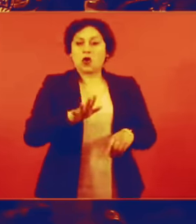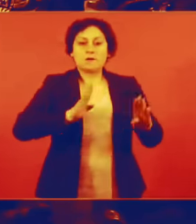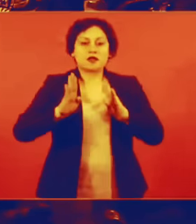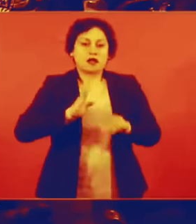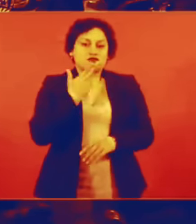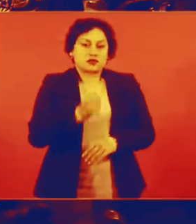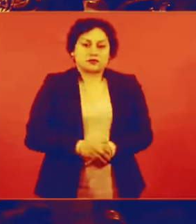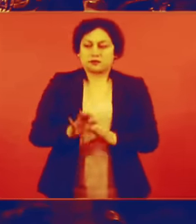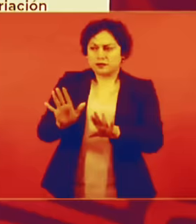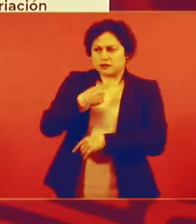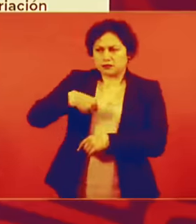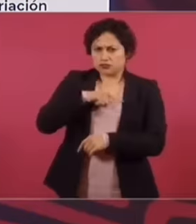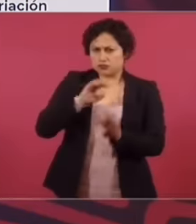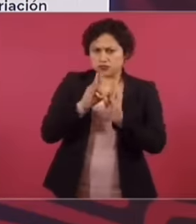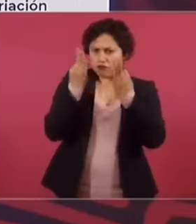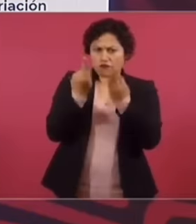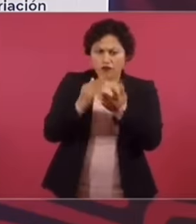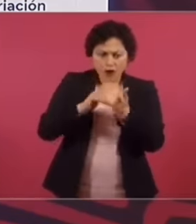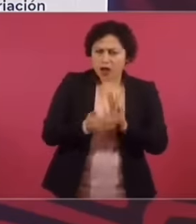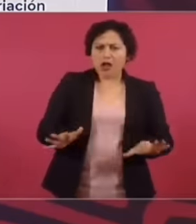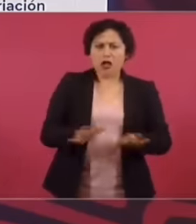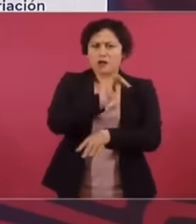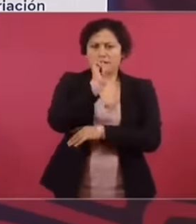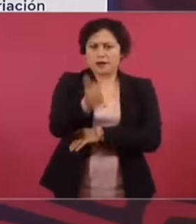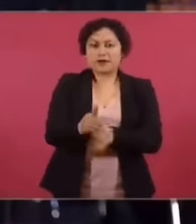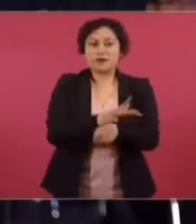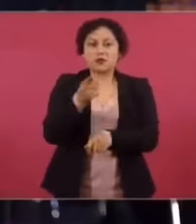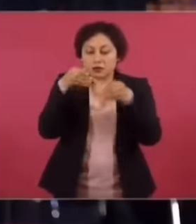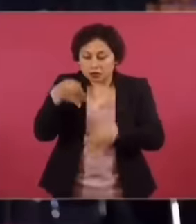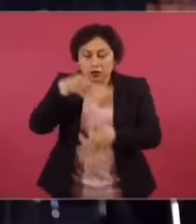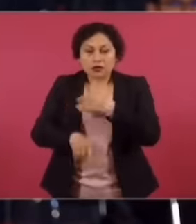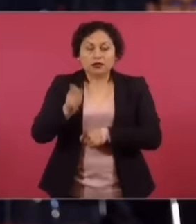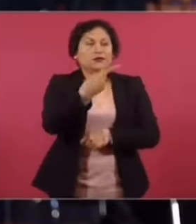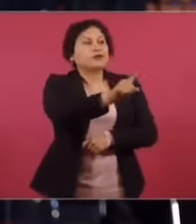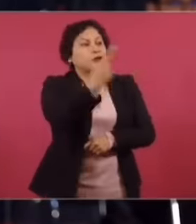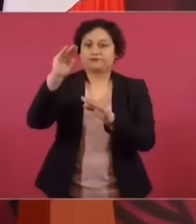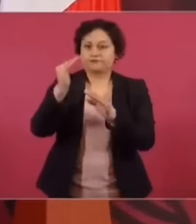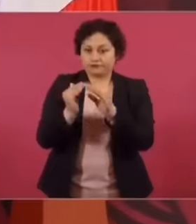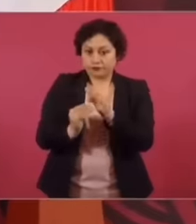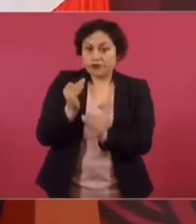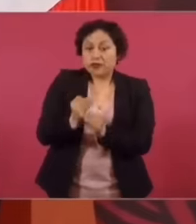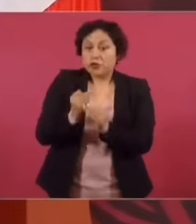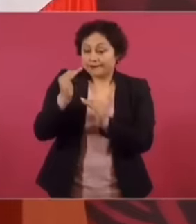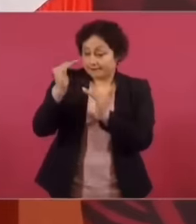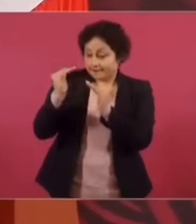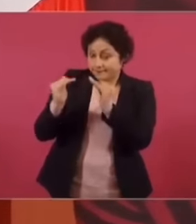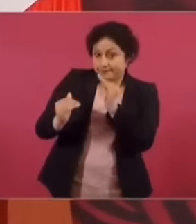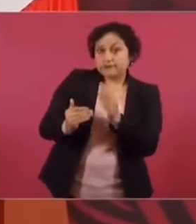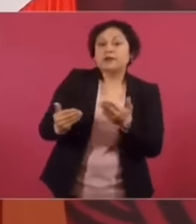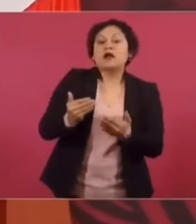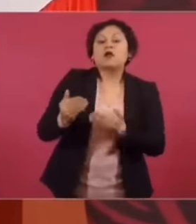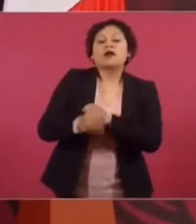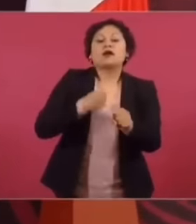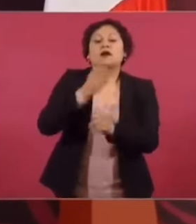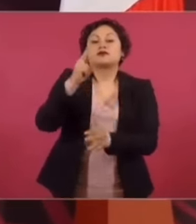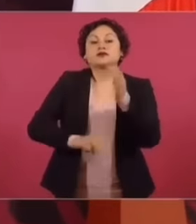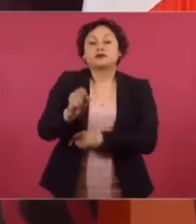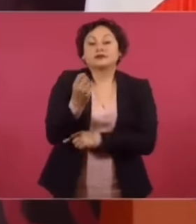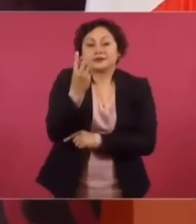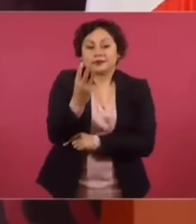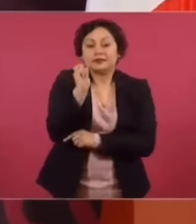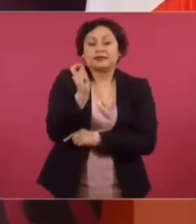no ha funcionado. Nosotros no vamos a cambiar la estrategia, porque estamos atendiendo las causas que originan. Pero vean las barras de su gobierno. Y ahora, en el 23, ya tenemos